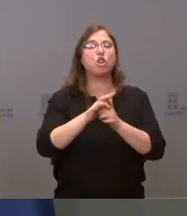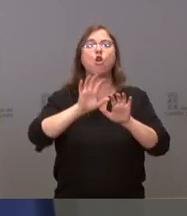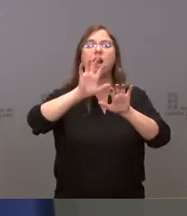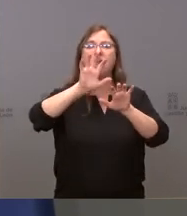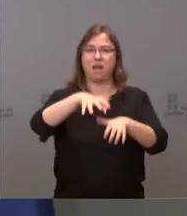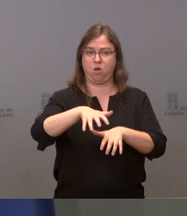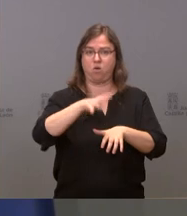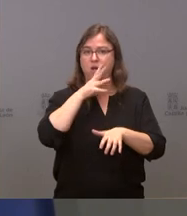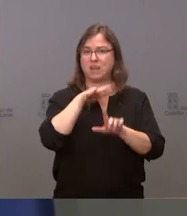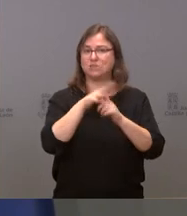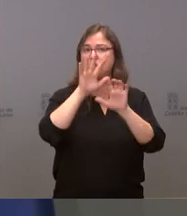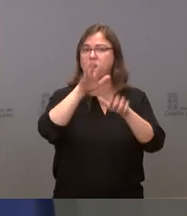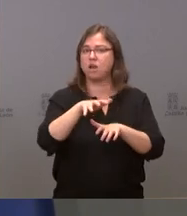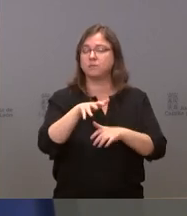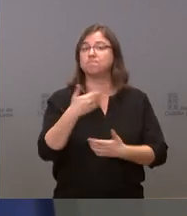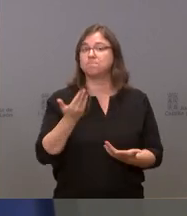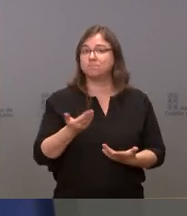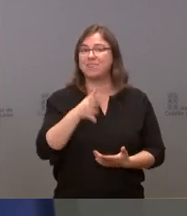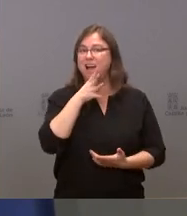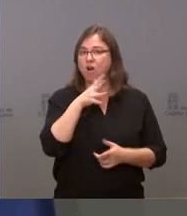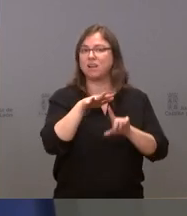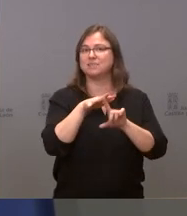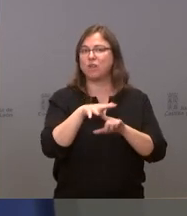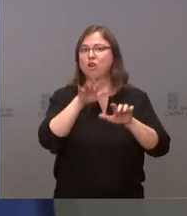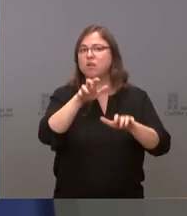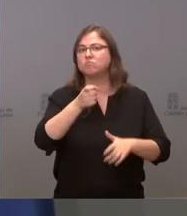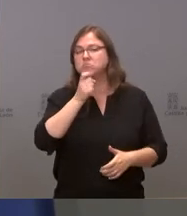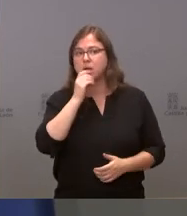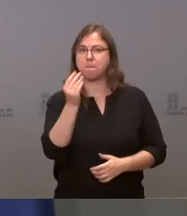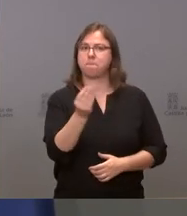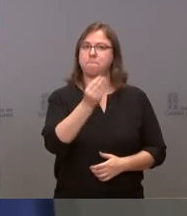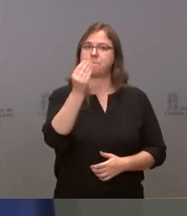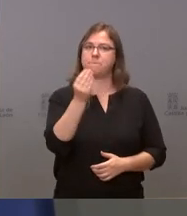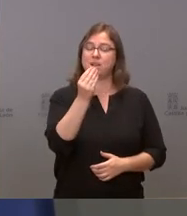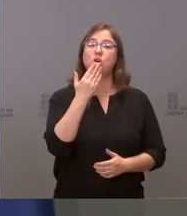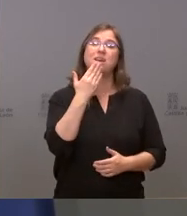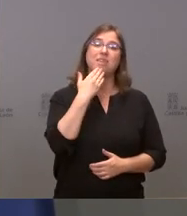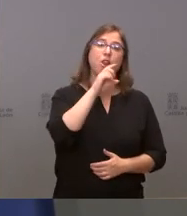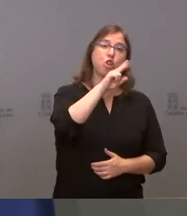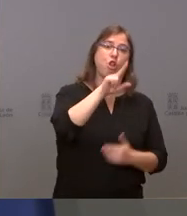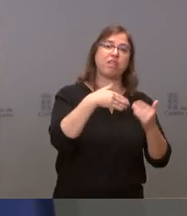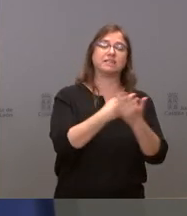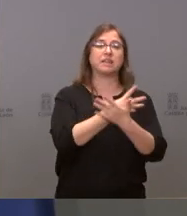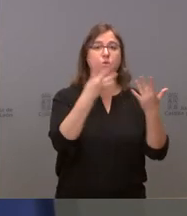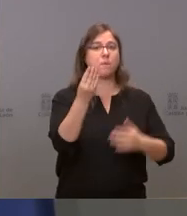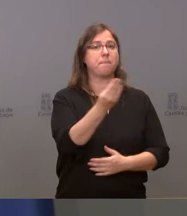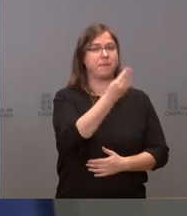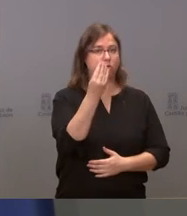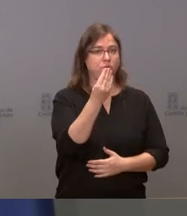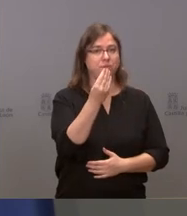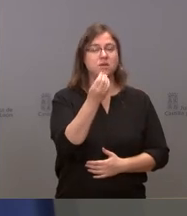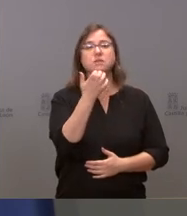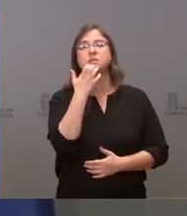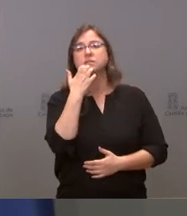en este momento. La situación en León, en este momento, está mejorando en los tramos de edad de 12 a 19. Está mejorando también